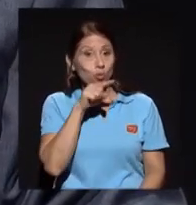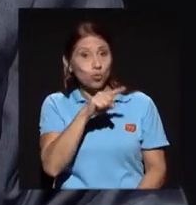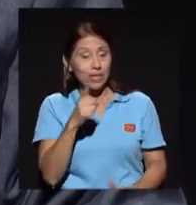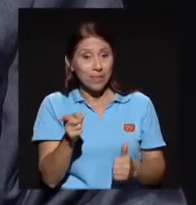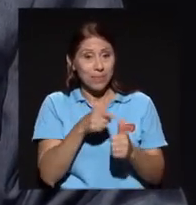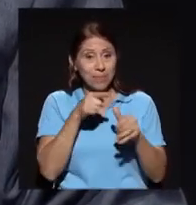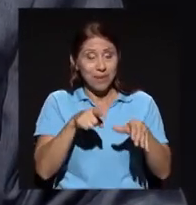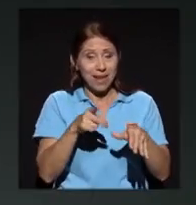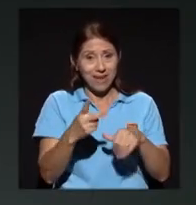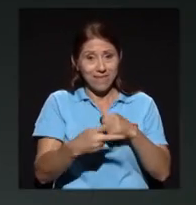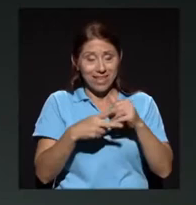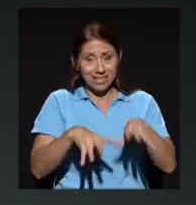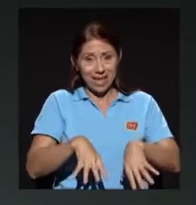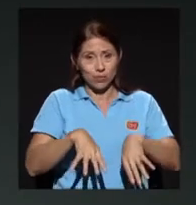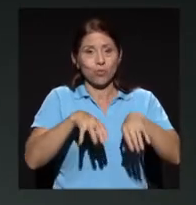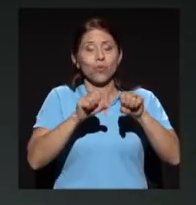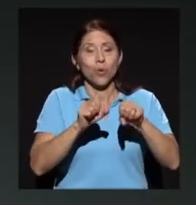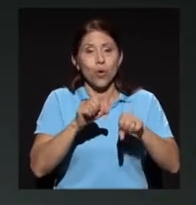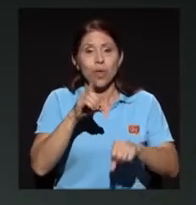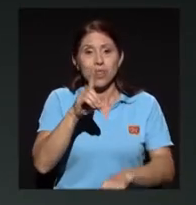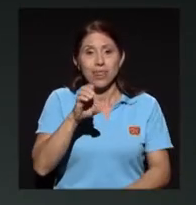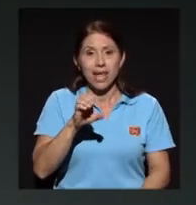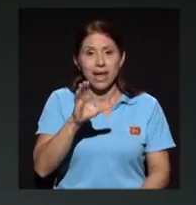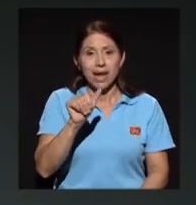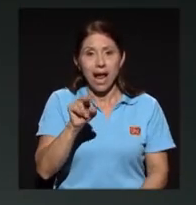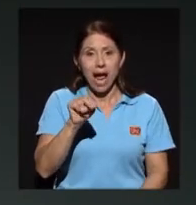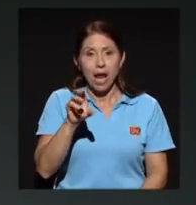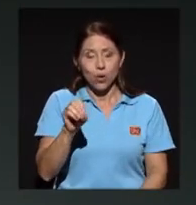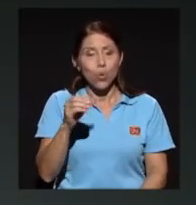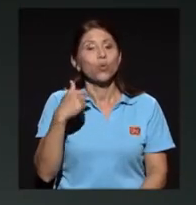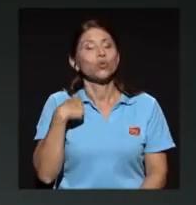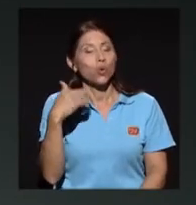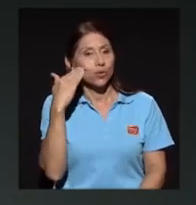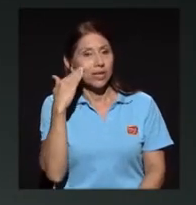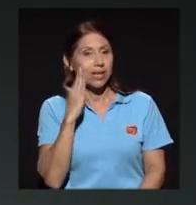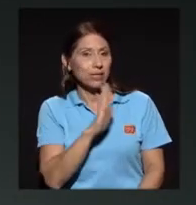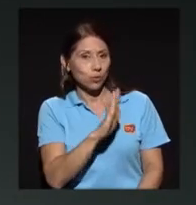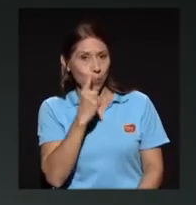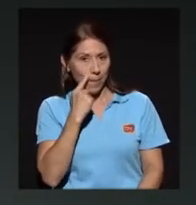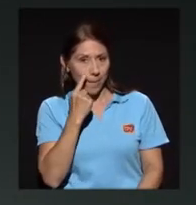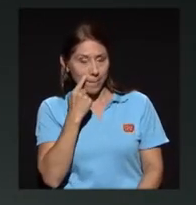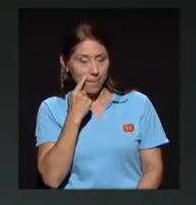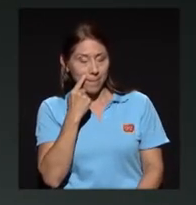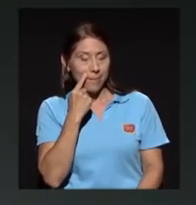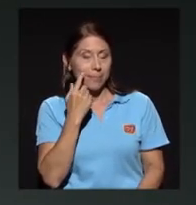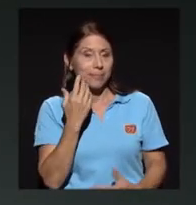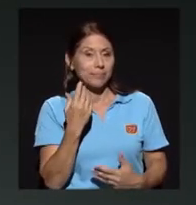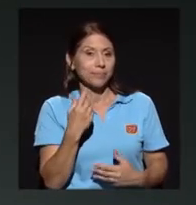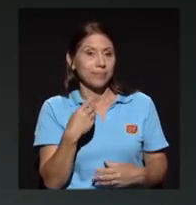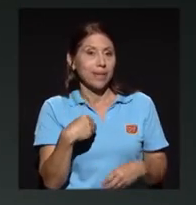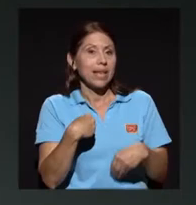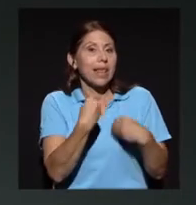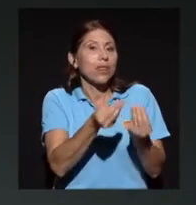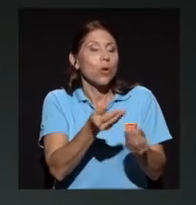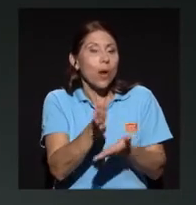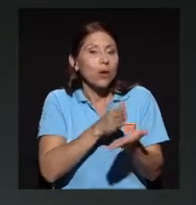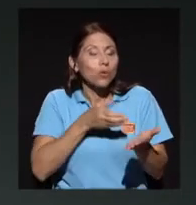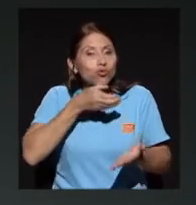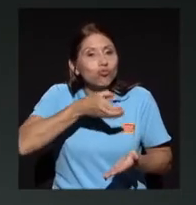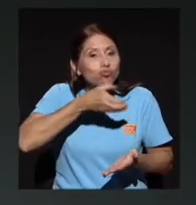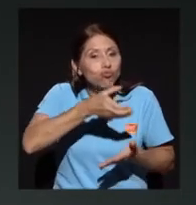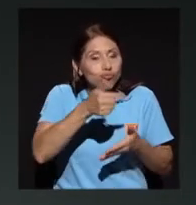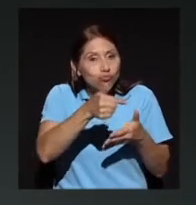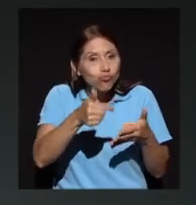vez la decanatura, yo sé que su padre le dio algunas indicaciones de